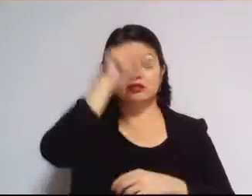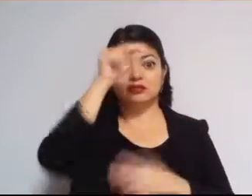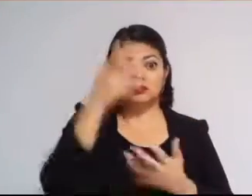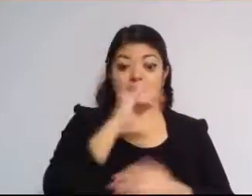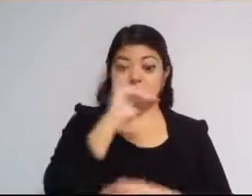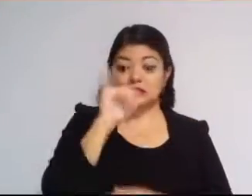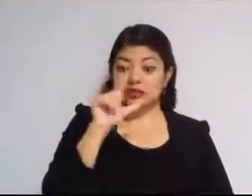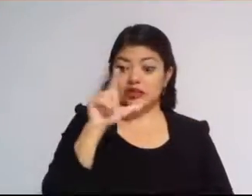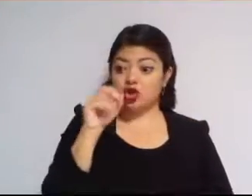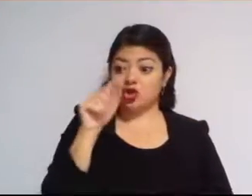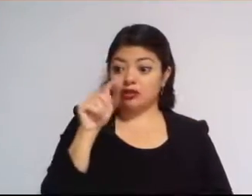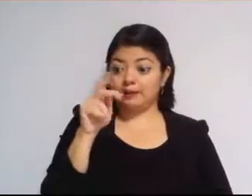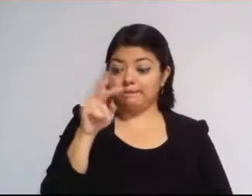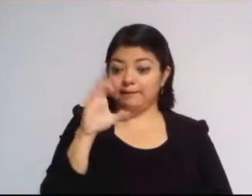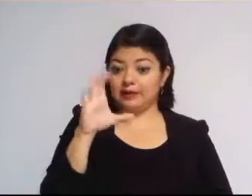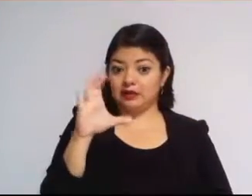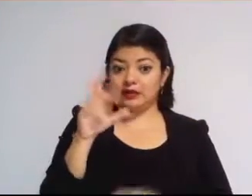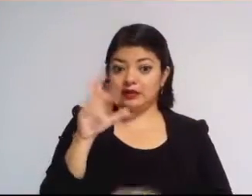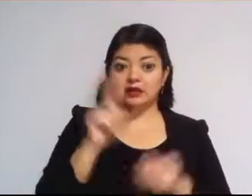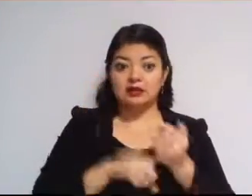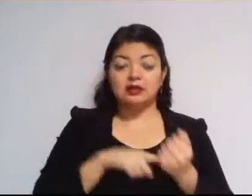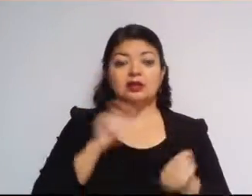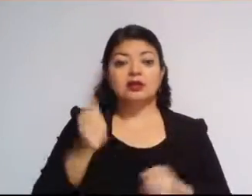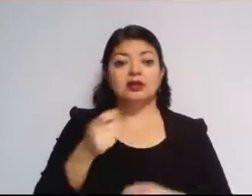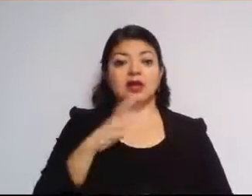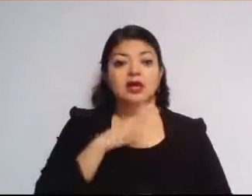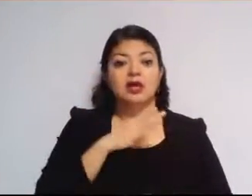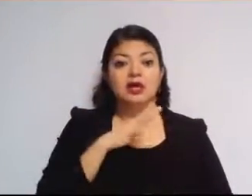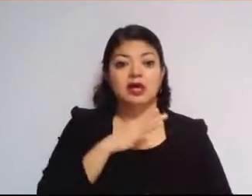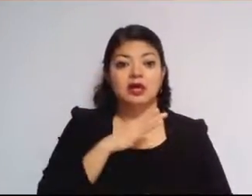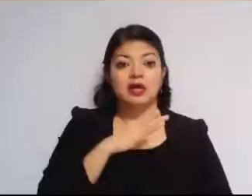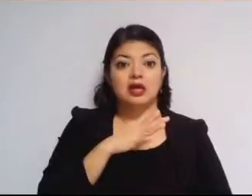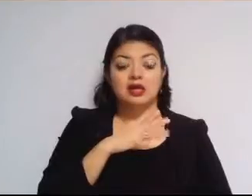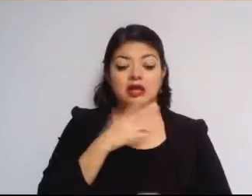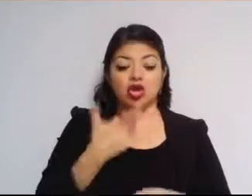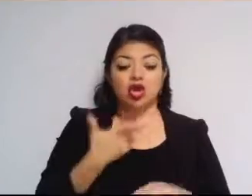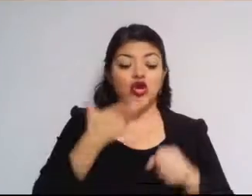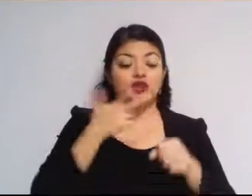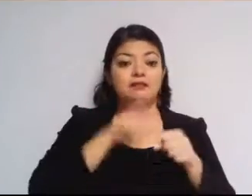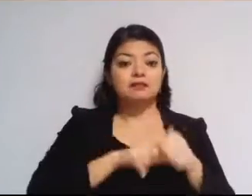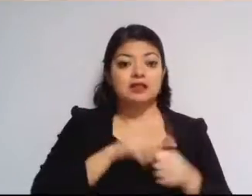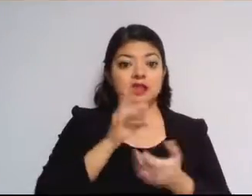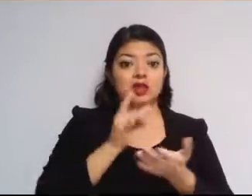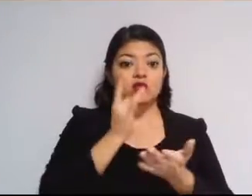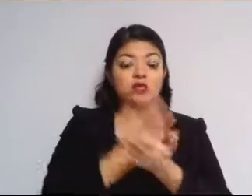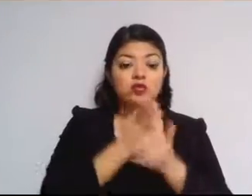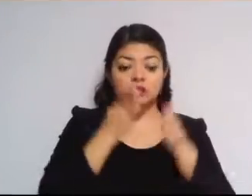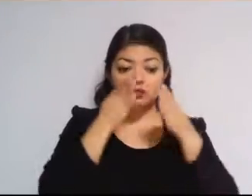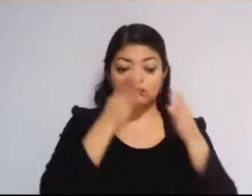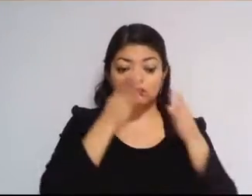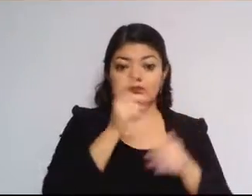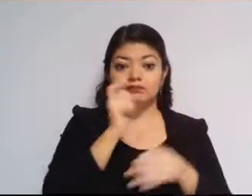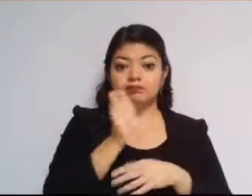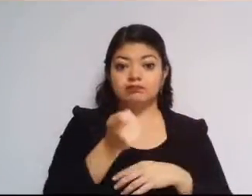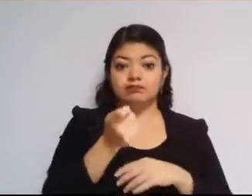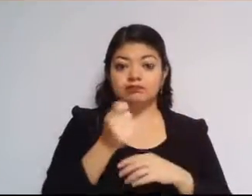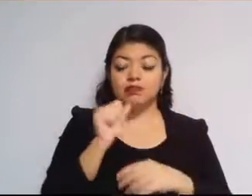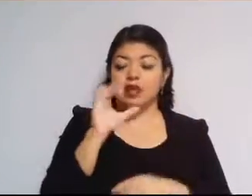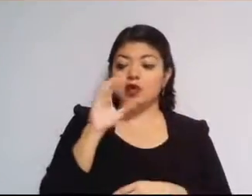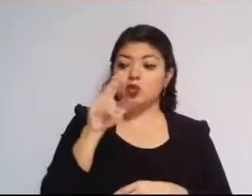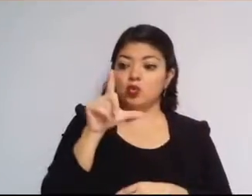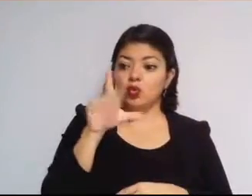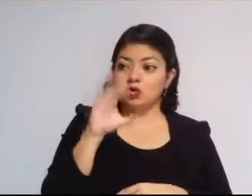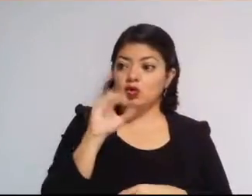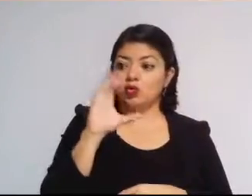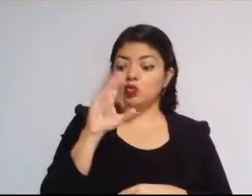Andrés Molina Enríquez, el cual sólo tiene un hospital que atiende los municipios de la región como Aculco, Portitlanzo,